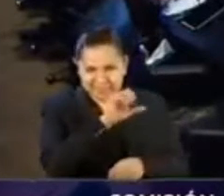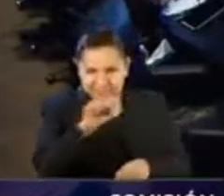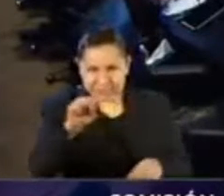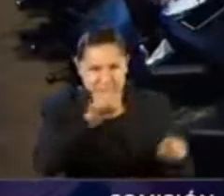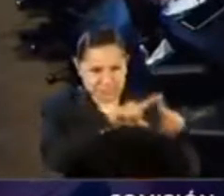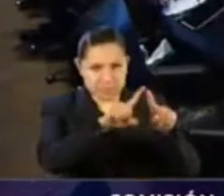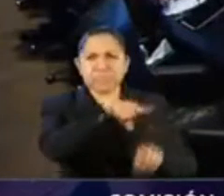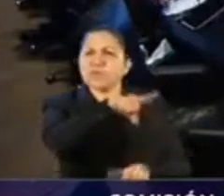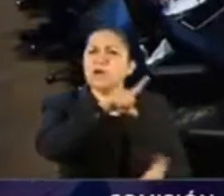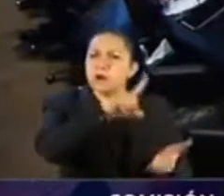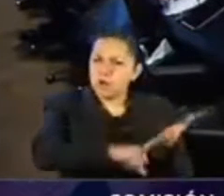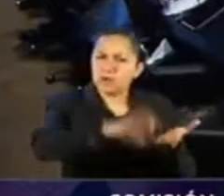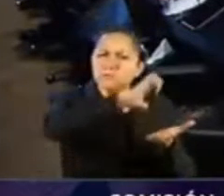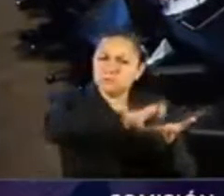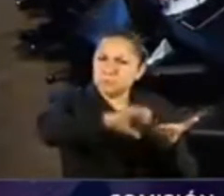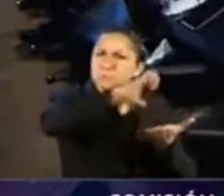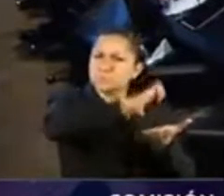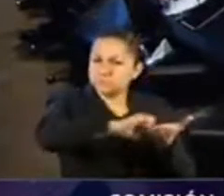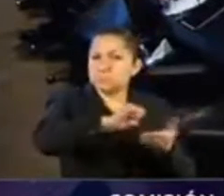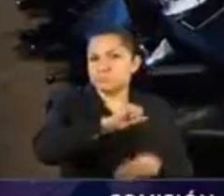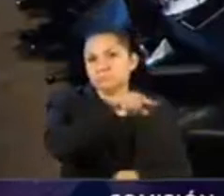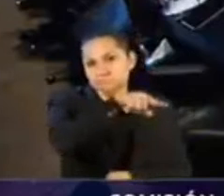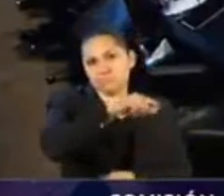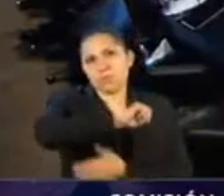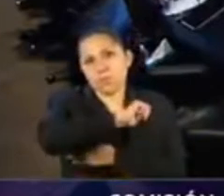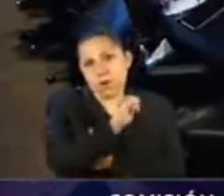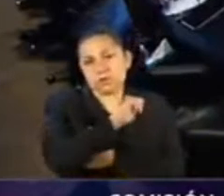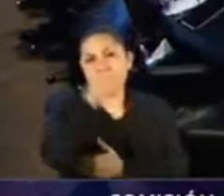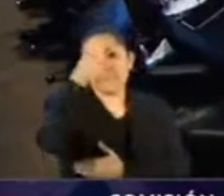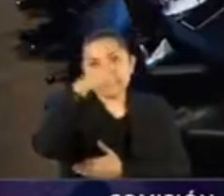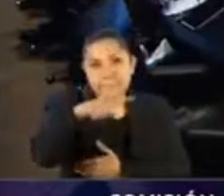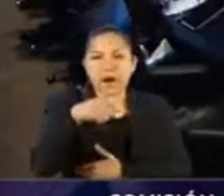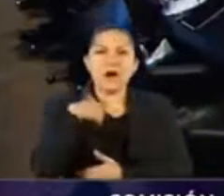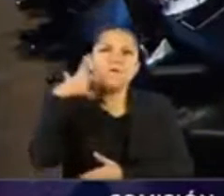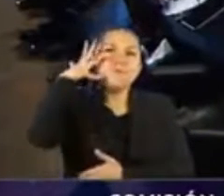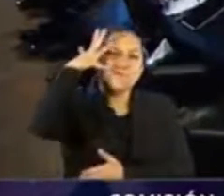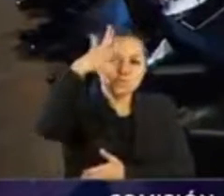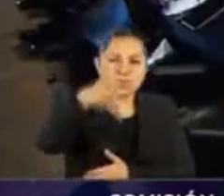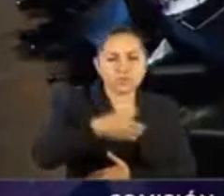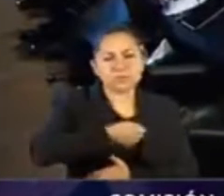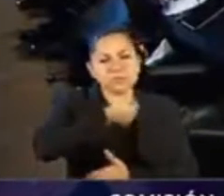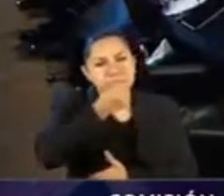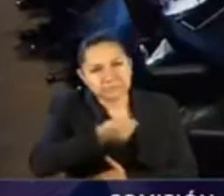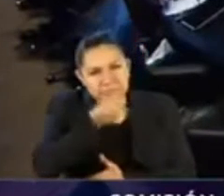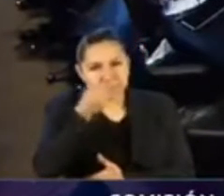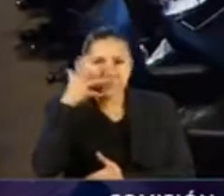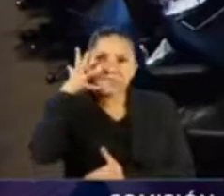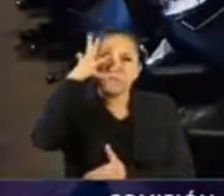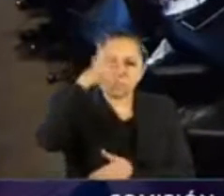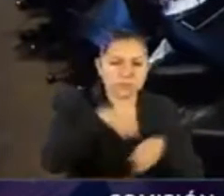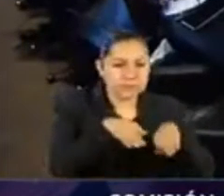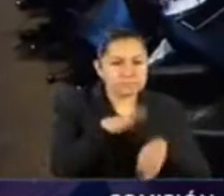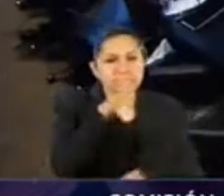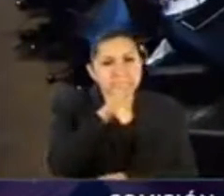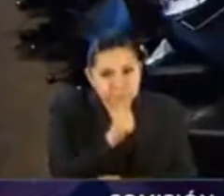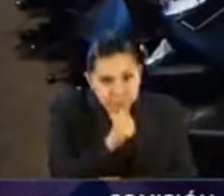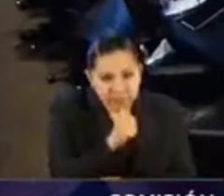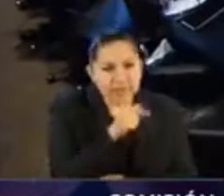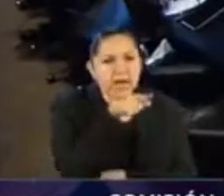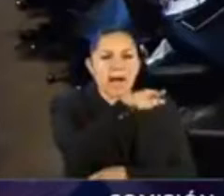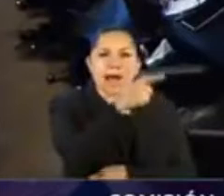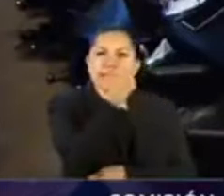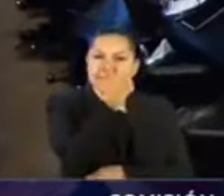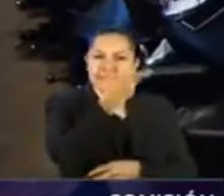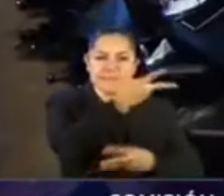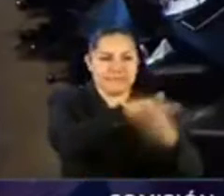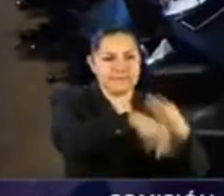subcuenta de retiro, cesantía, en edad avanzada y vejez de sus afores. Sin embargo, para acceder a esta